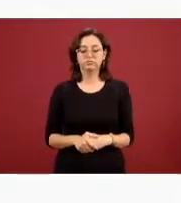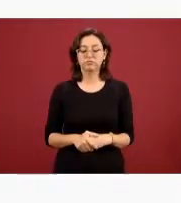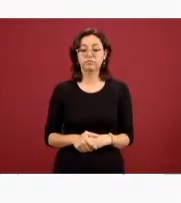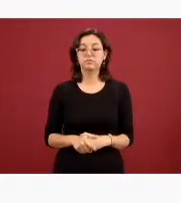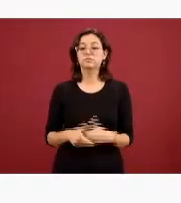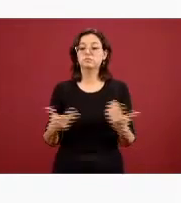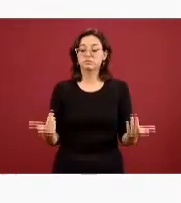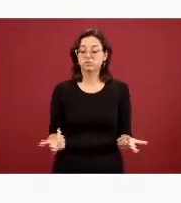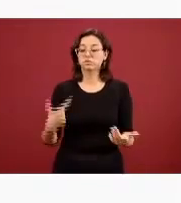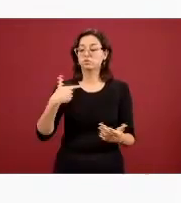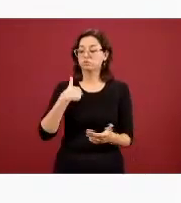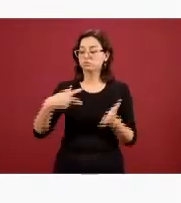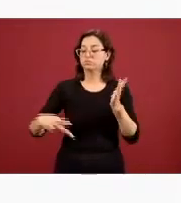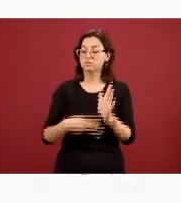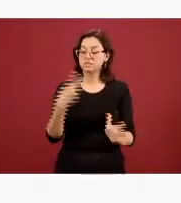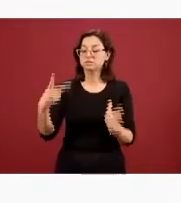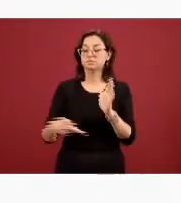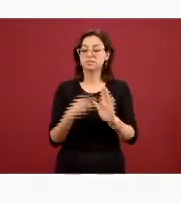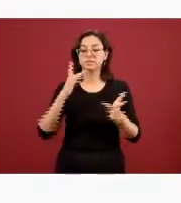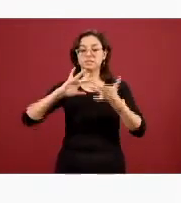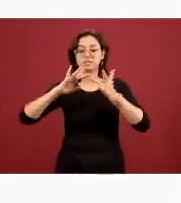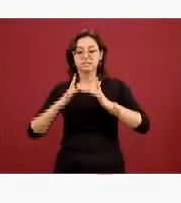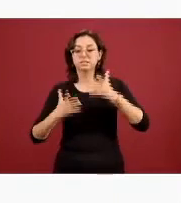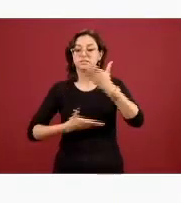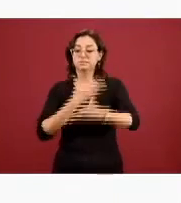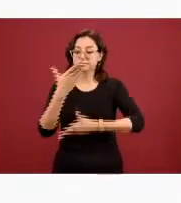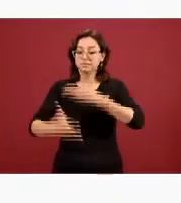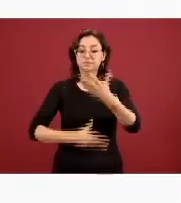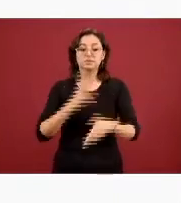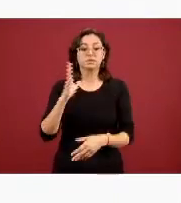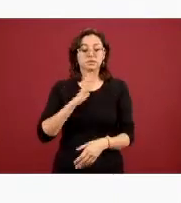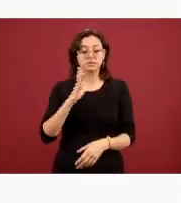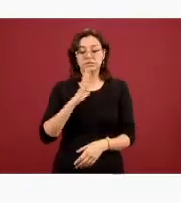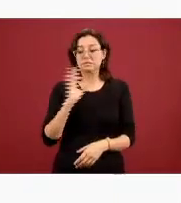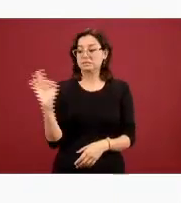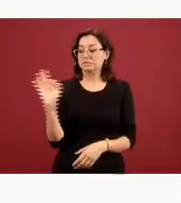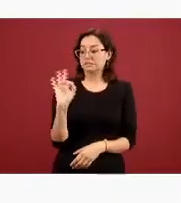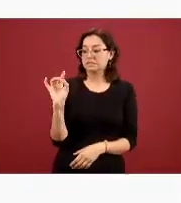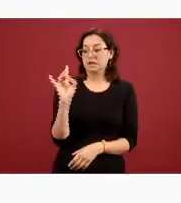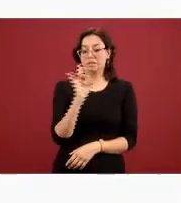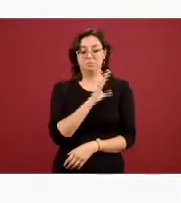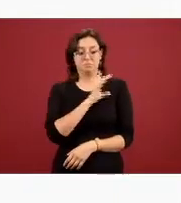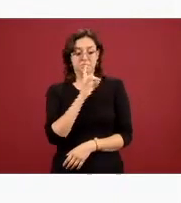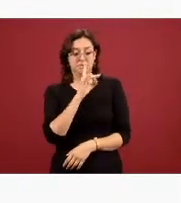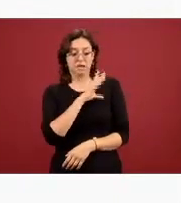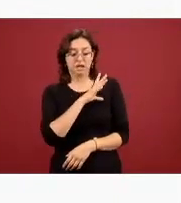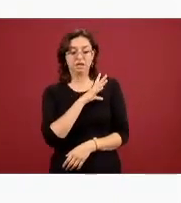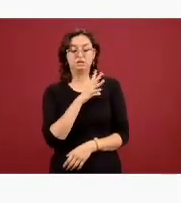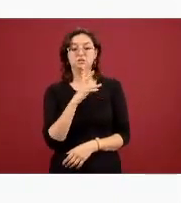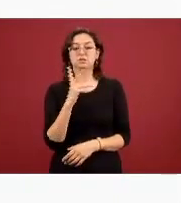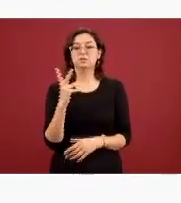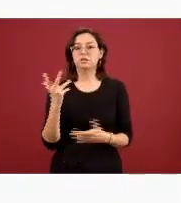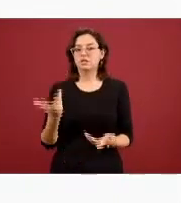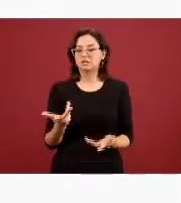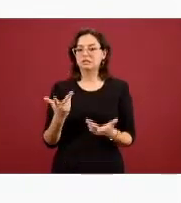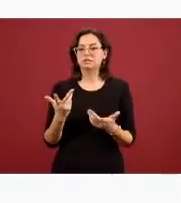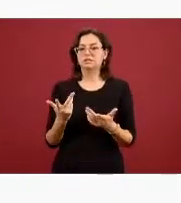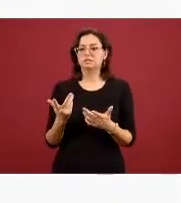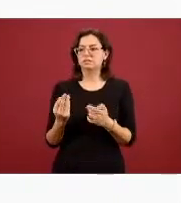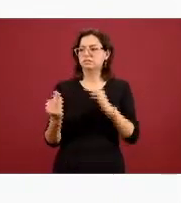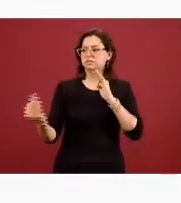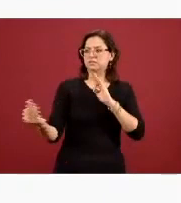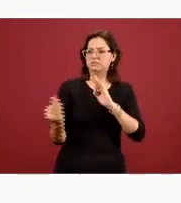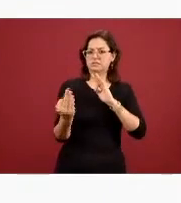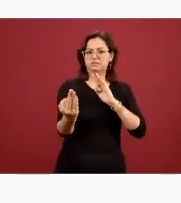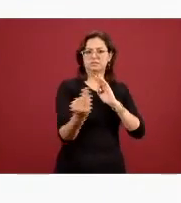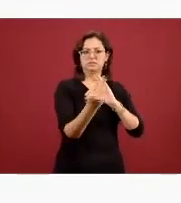en esta red de servicios podemos tener miedo podemos tener mucho miedo social que se refiere este distanciamiento miedo a